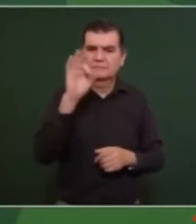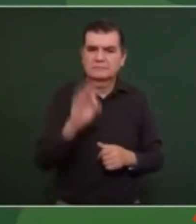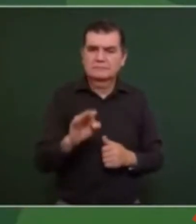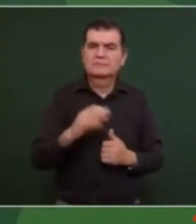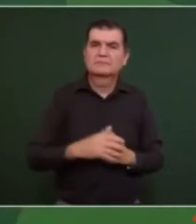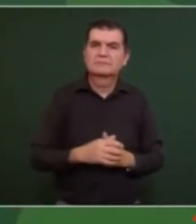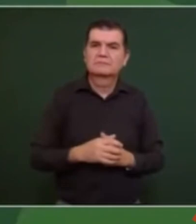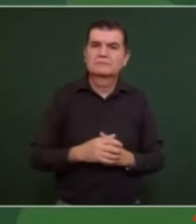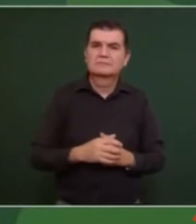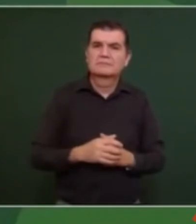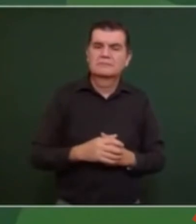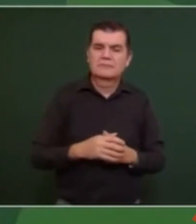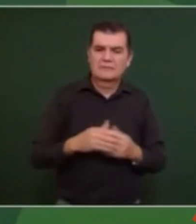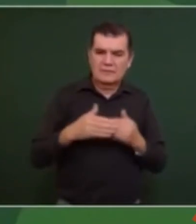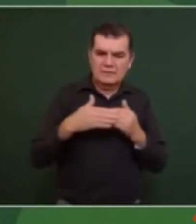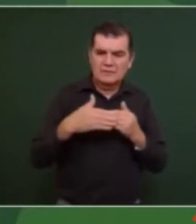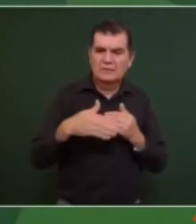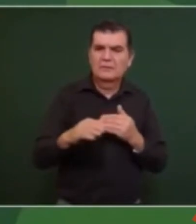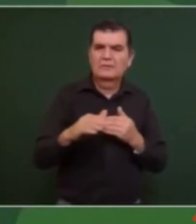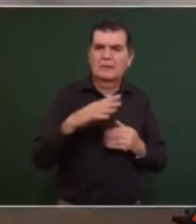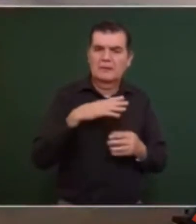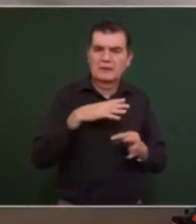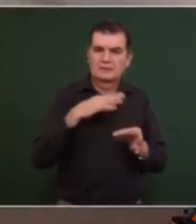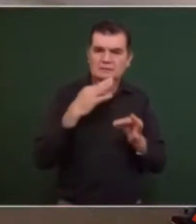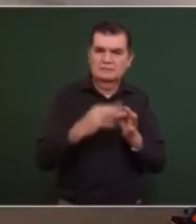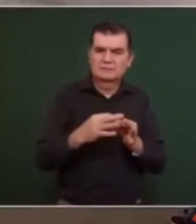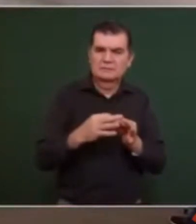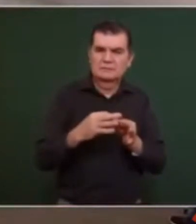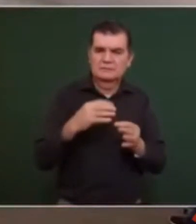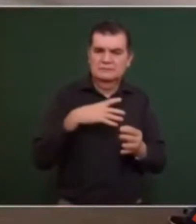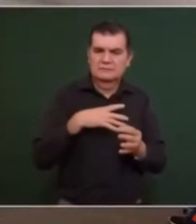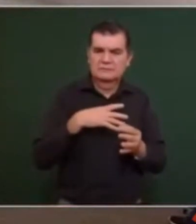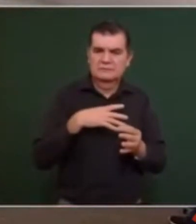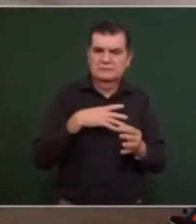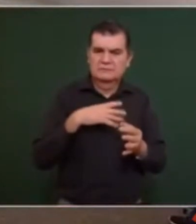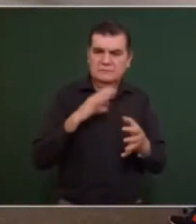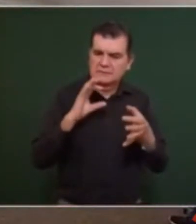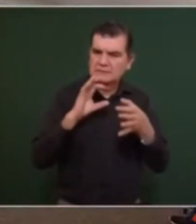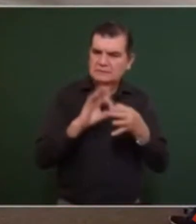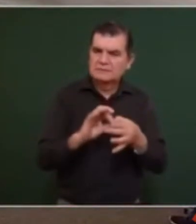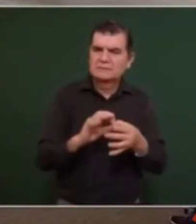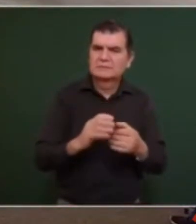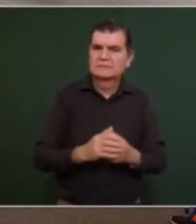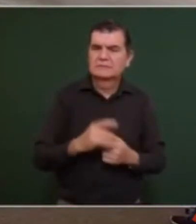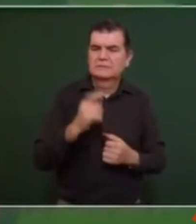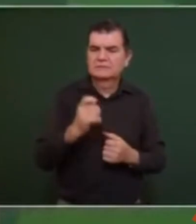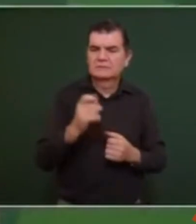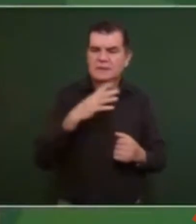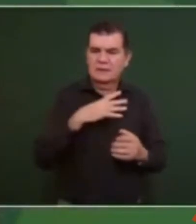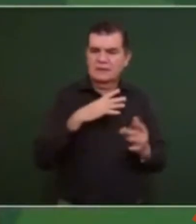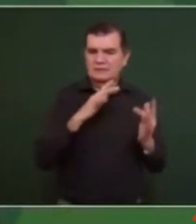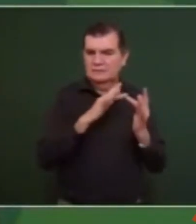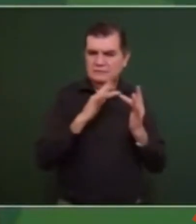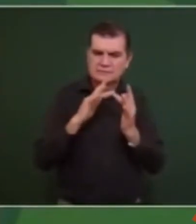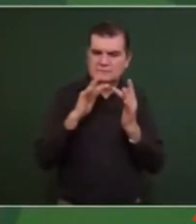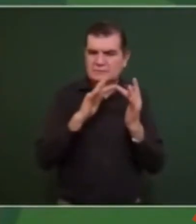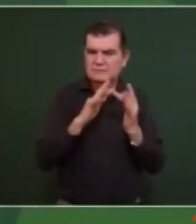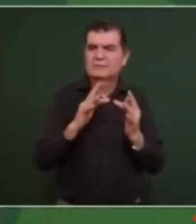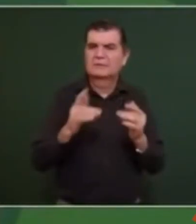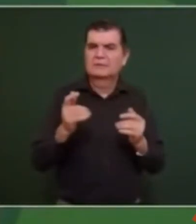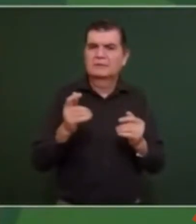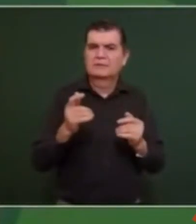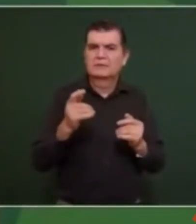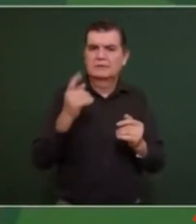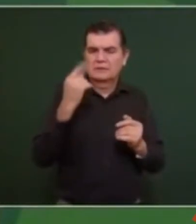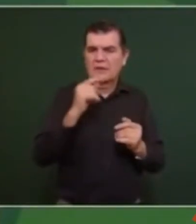ya estamos muy cerca de eso eh ya de las conexiones de